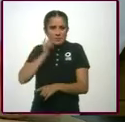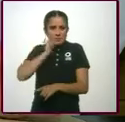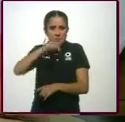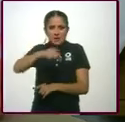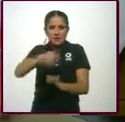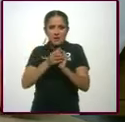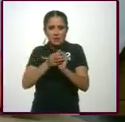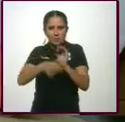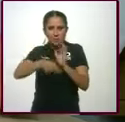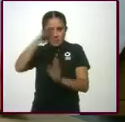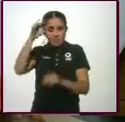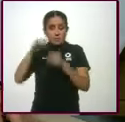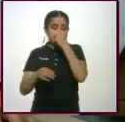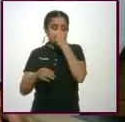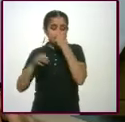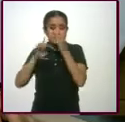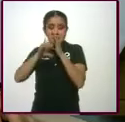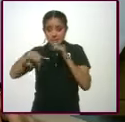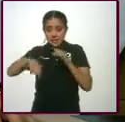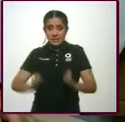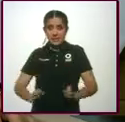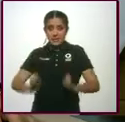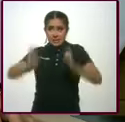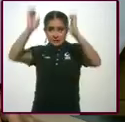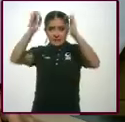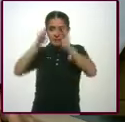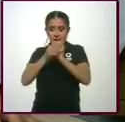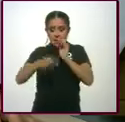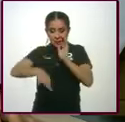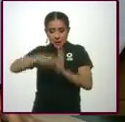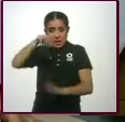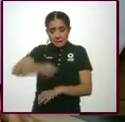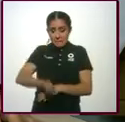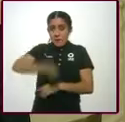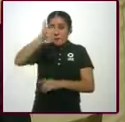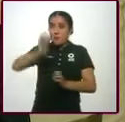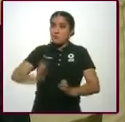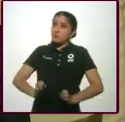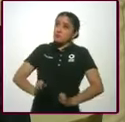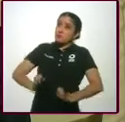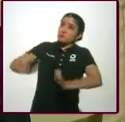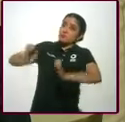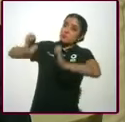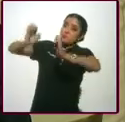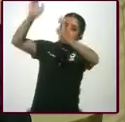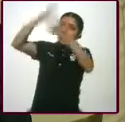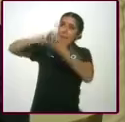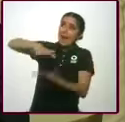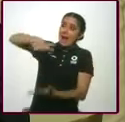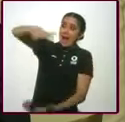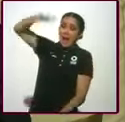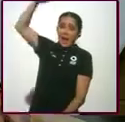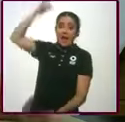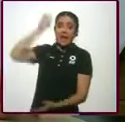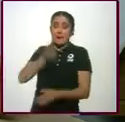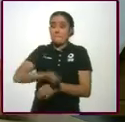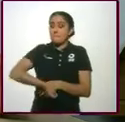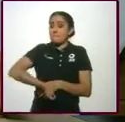ejemplo, este edificio fue el primer edificio rascacielos de la Ciudad de México. Este fue el primer edificio